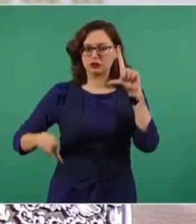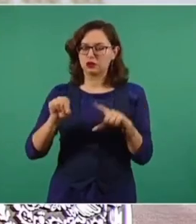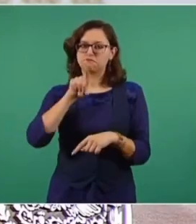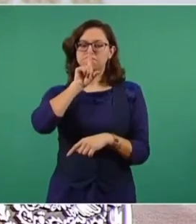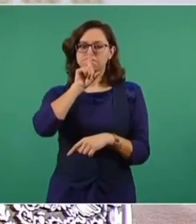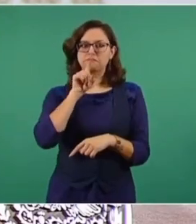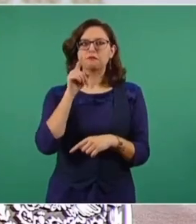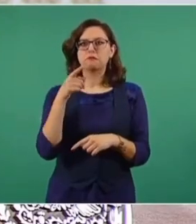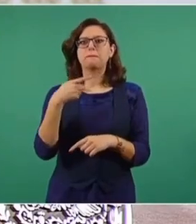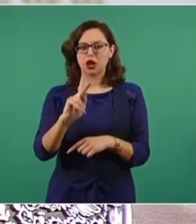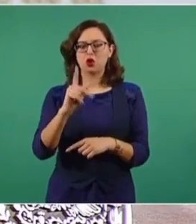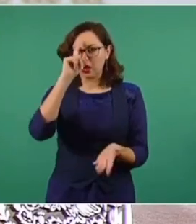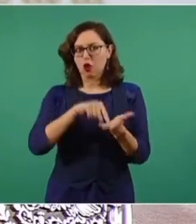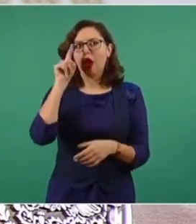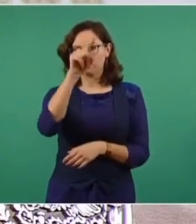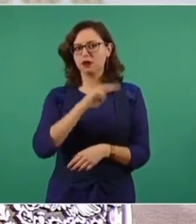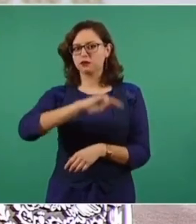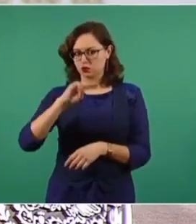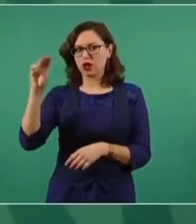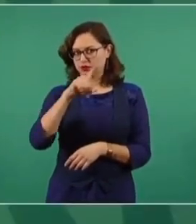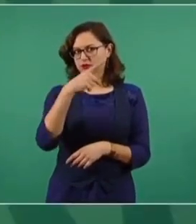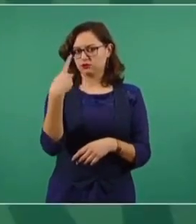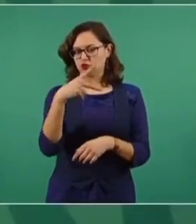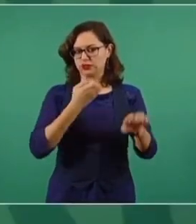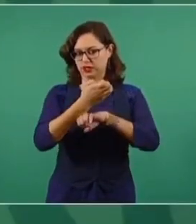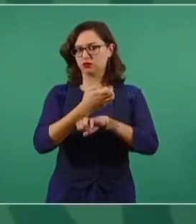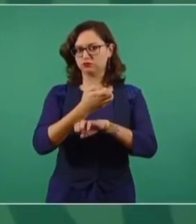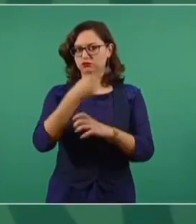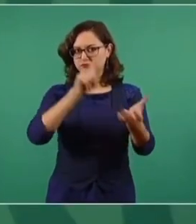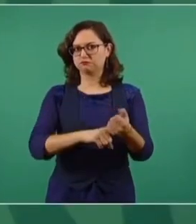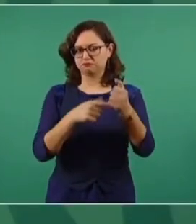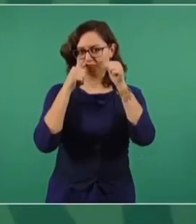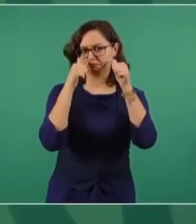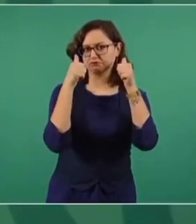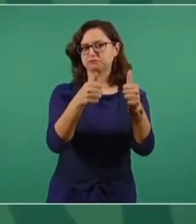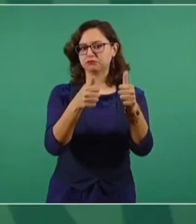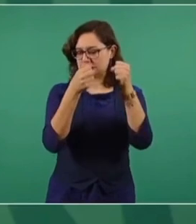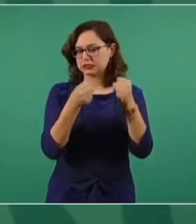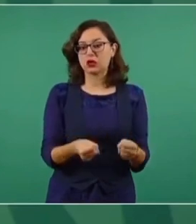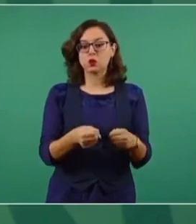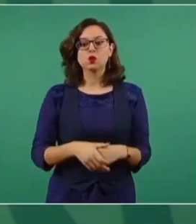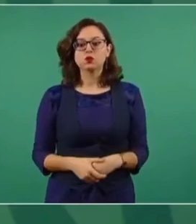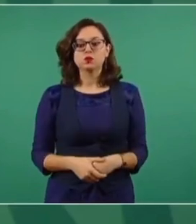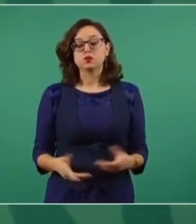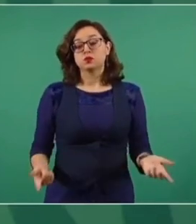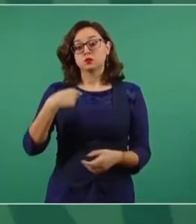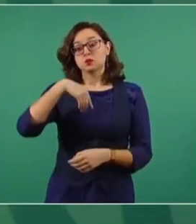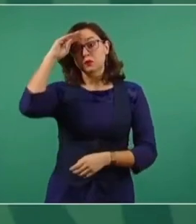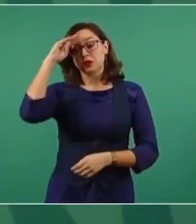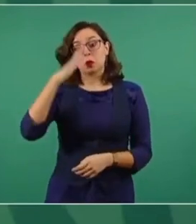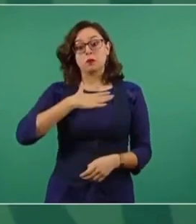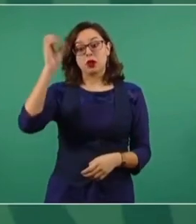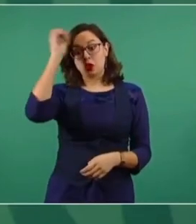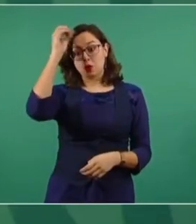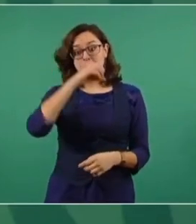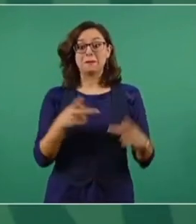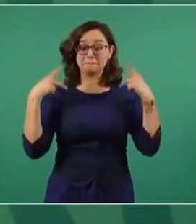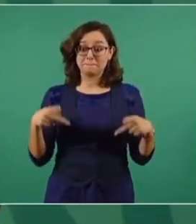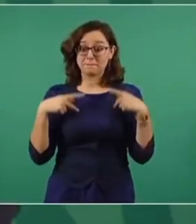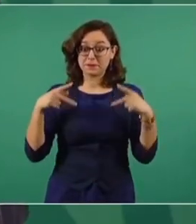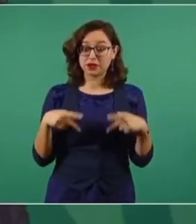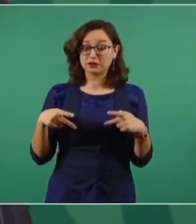Michoacán. Mi opinión es de que no deben existir guardias blancas, no deben